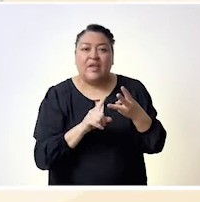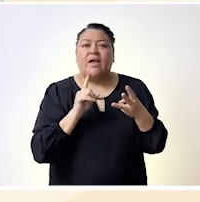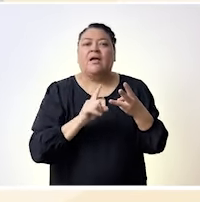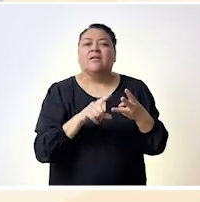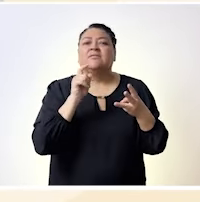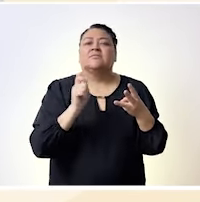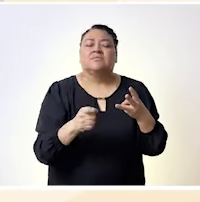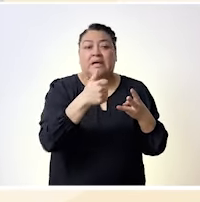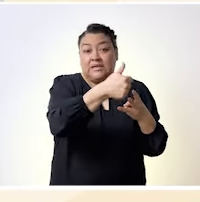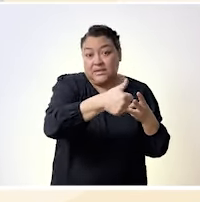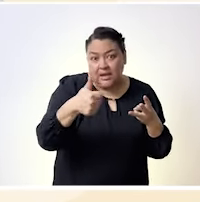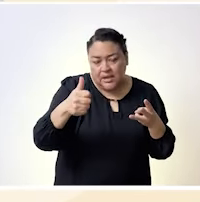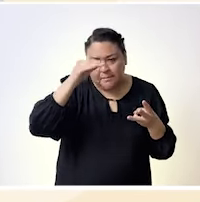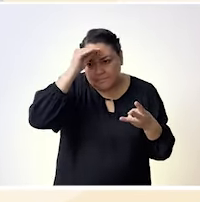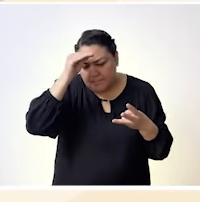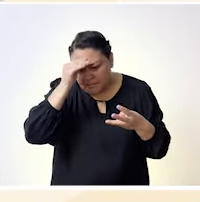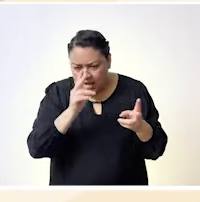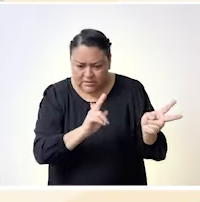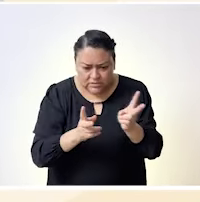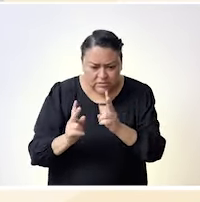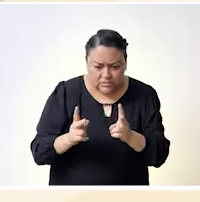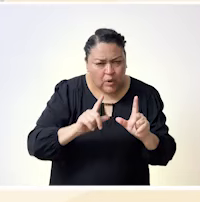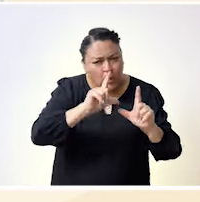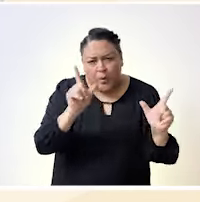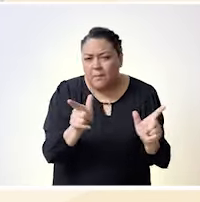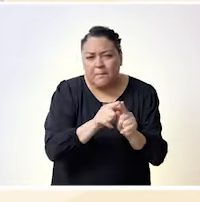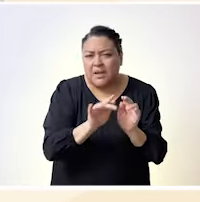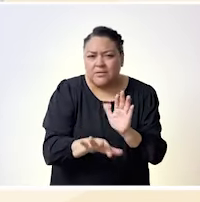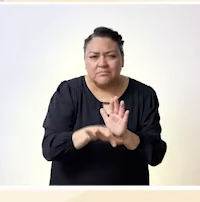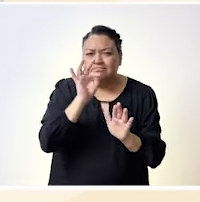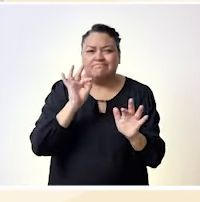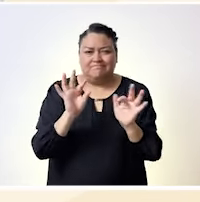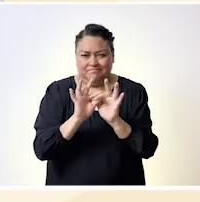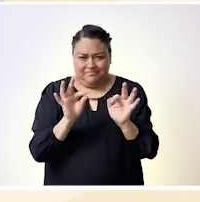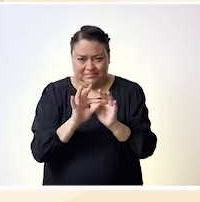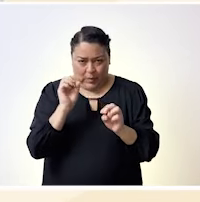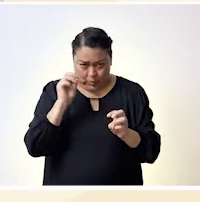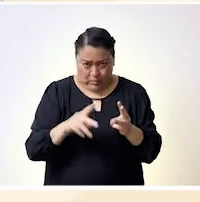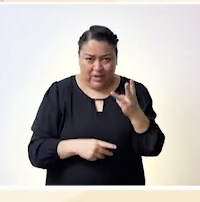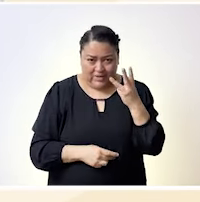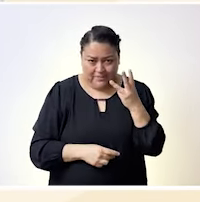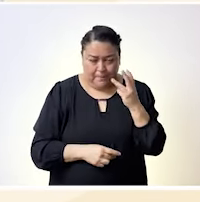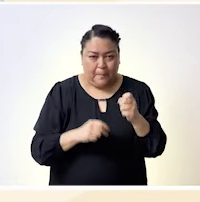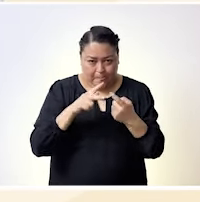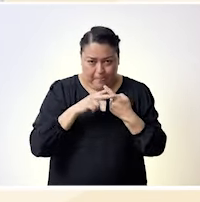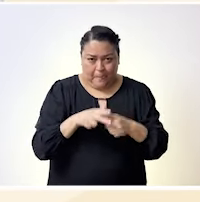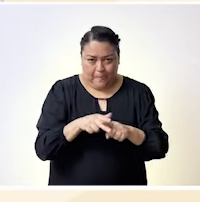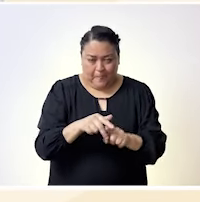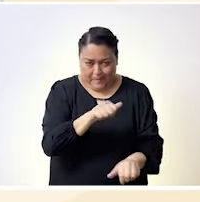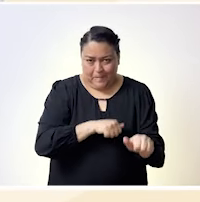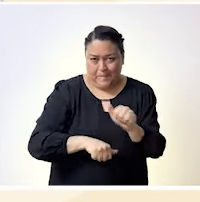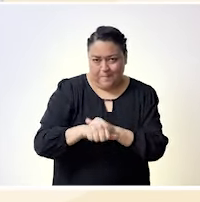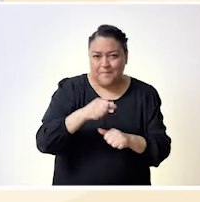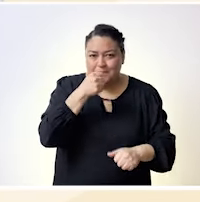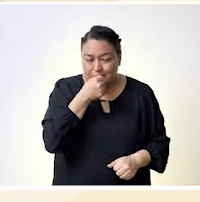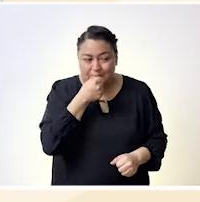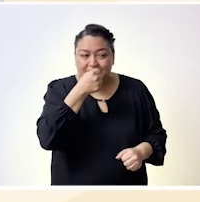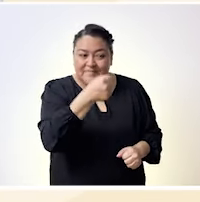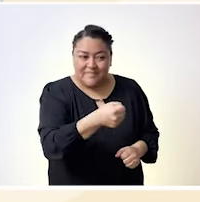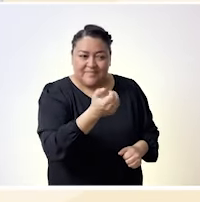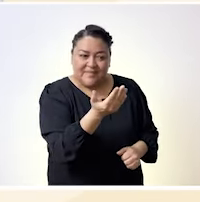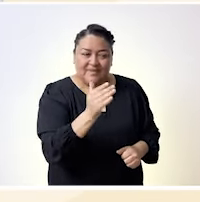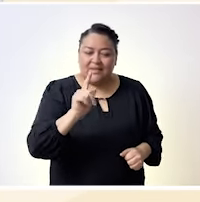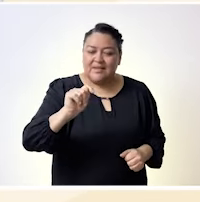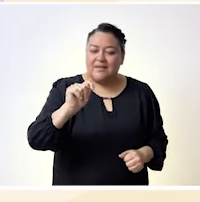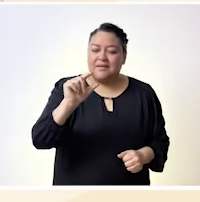dedicado a desarrollar este trabajo académico en el transcurso, digamos, de mi vida. Y pues por supuesto, o sea, es necesario partir